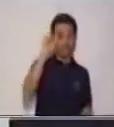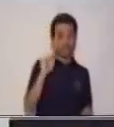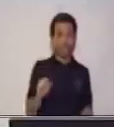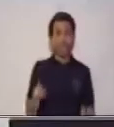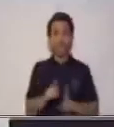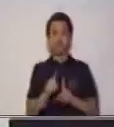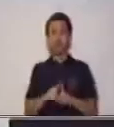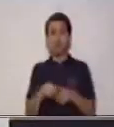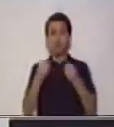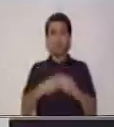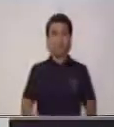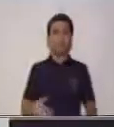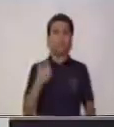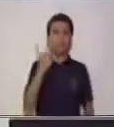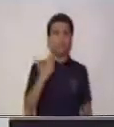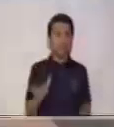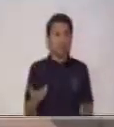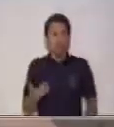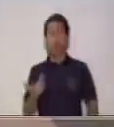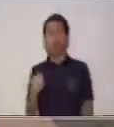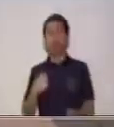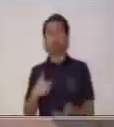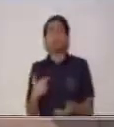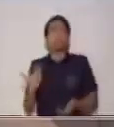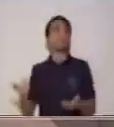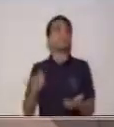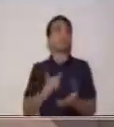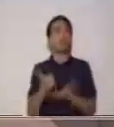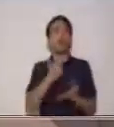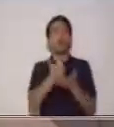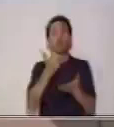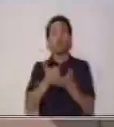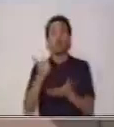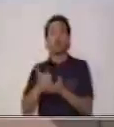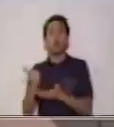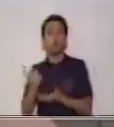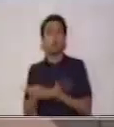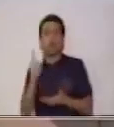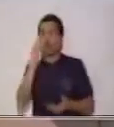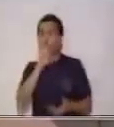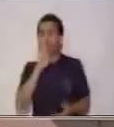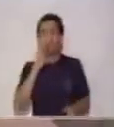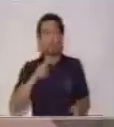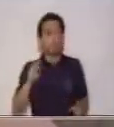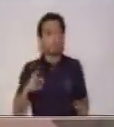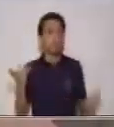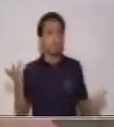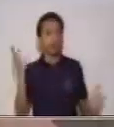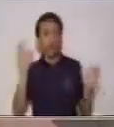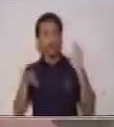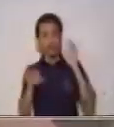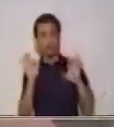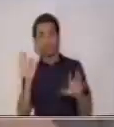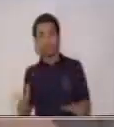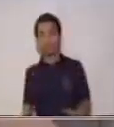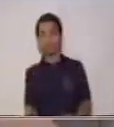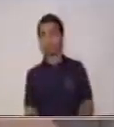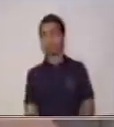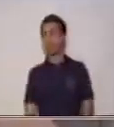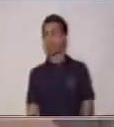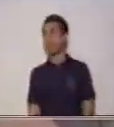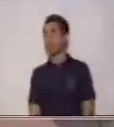tengamos la necesidad o sintamos la necesidad de adquirir un producto sin de verdad necesitarlo.